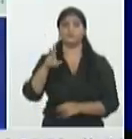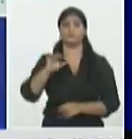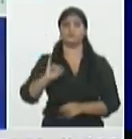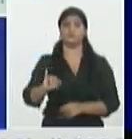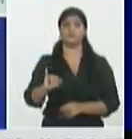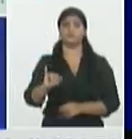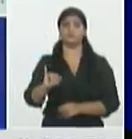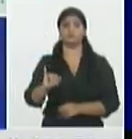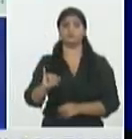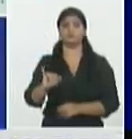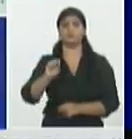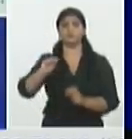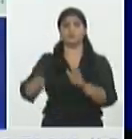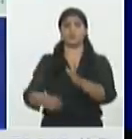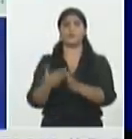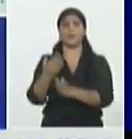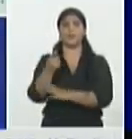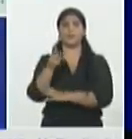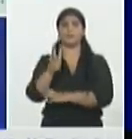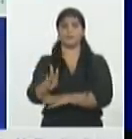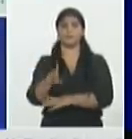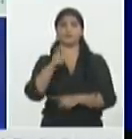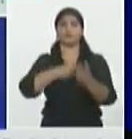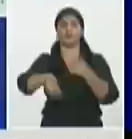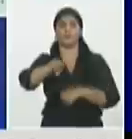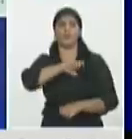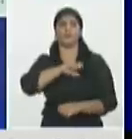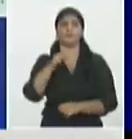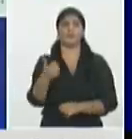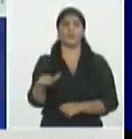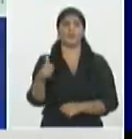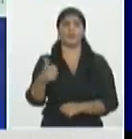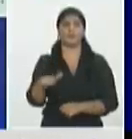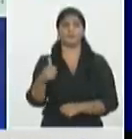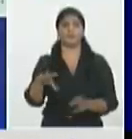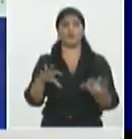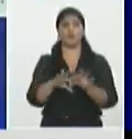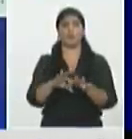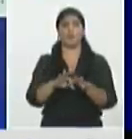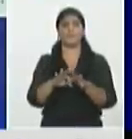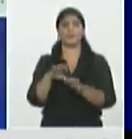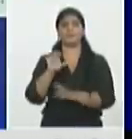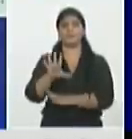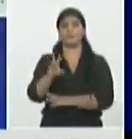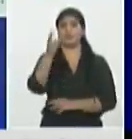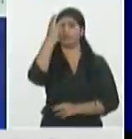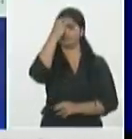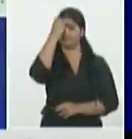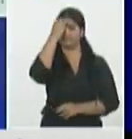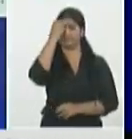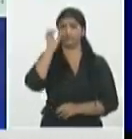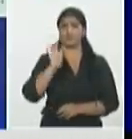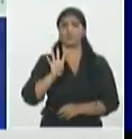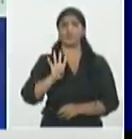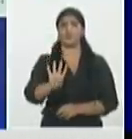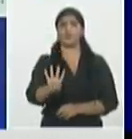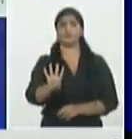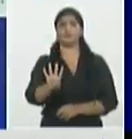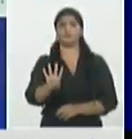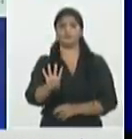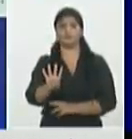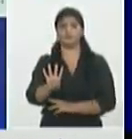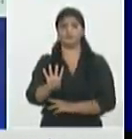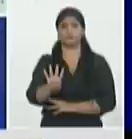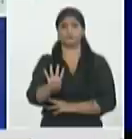contra Maestre 10 Guamá 5 tercer frente 4 y el municipio de Julio